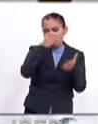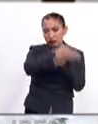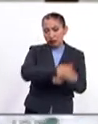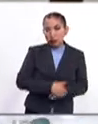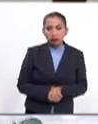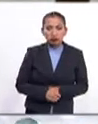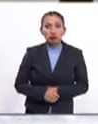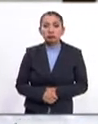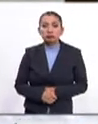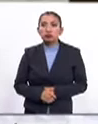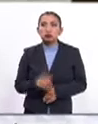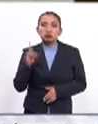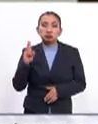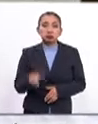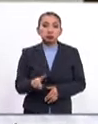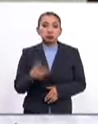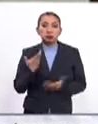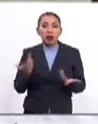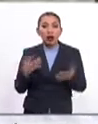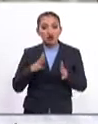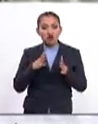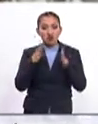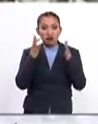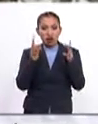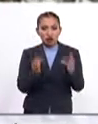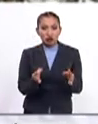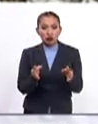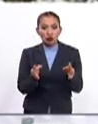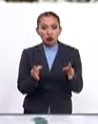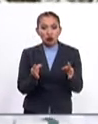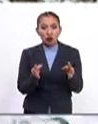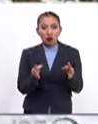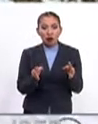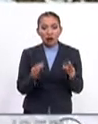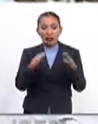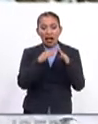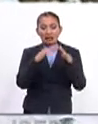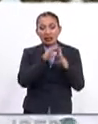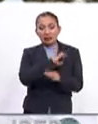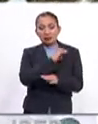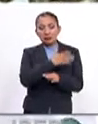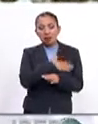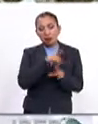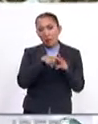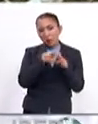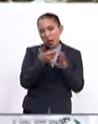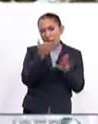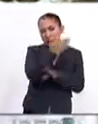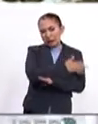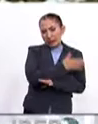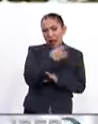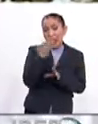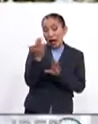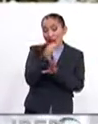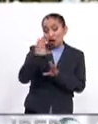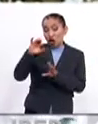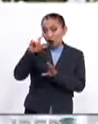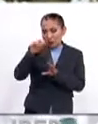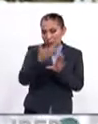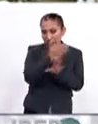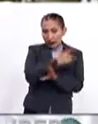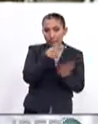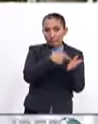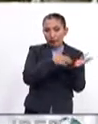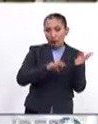Bueno, en realidad, desde la fundación de la Casa de España, en los orígenes del colegio, en